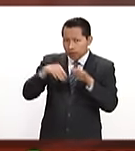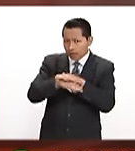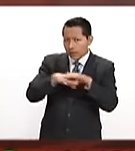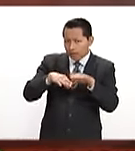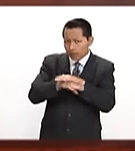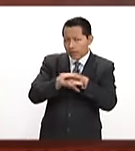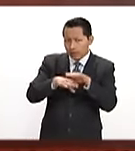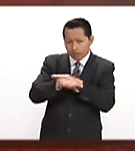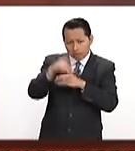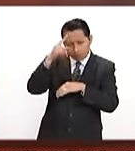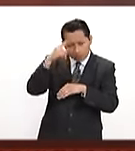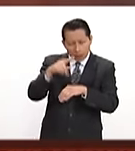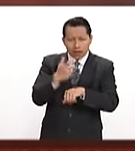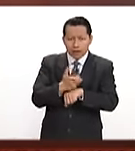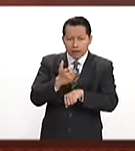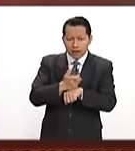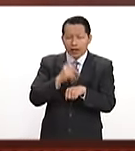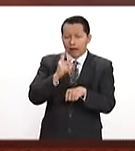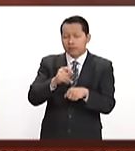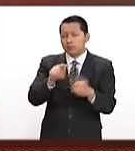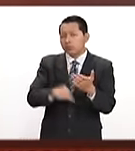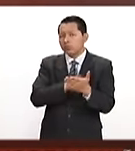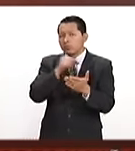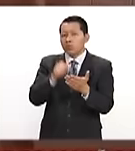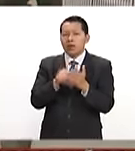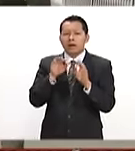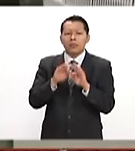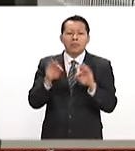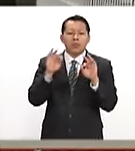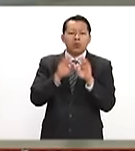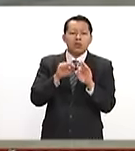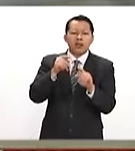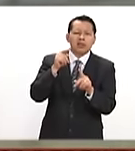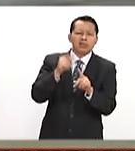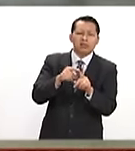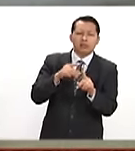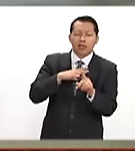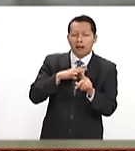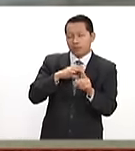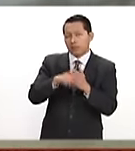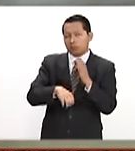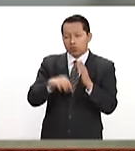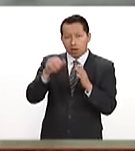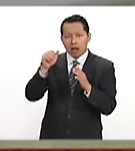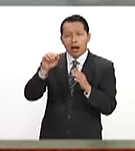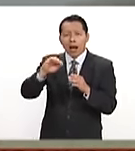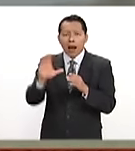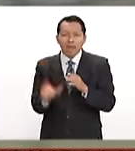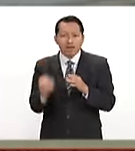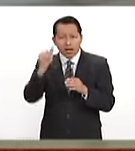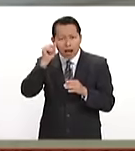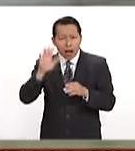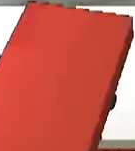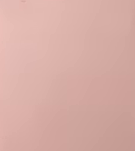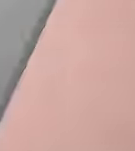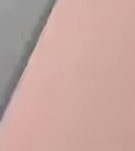los Estados Unidos de zonas específicas de África y de Asia.